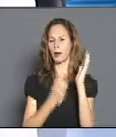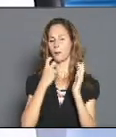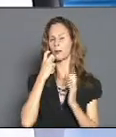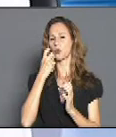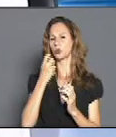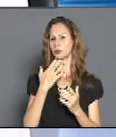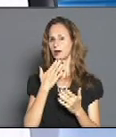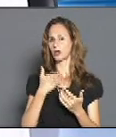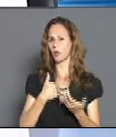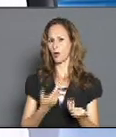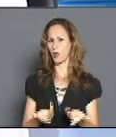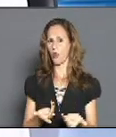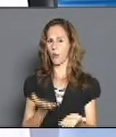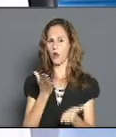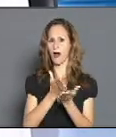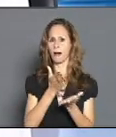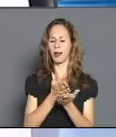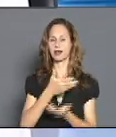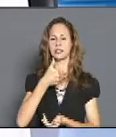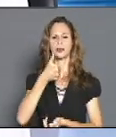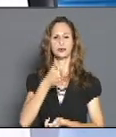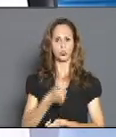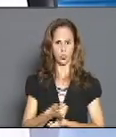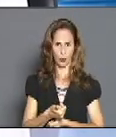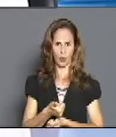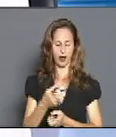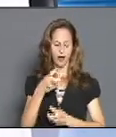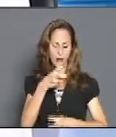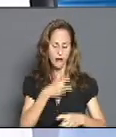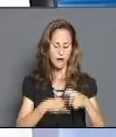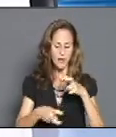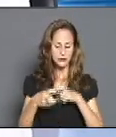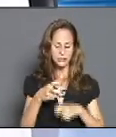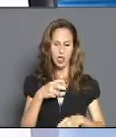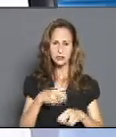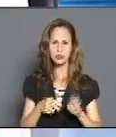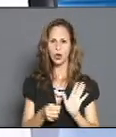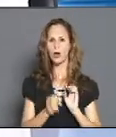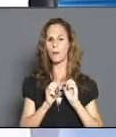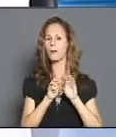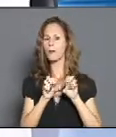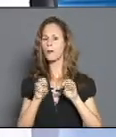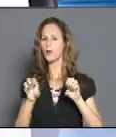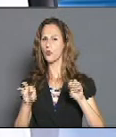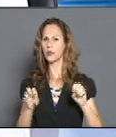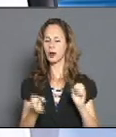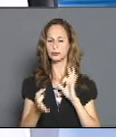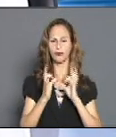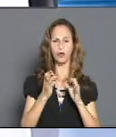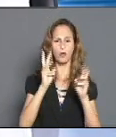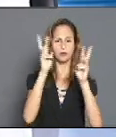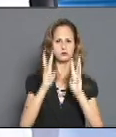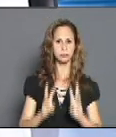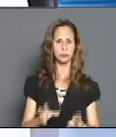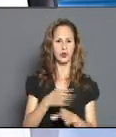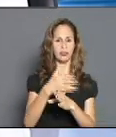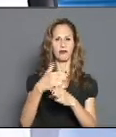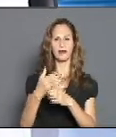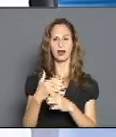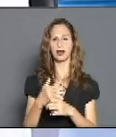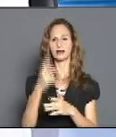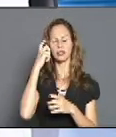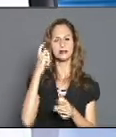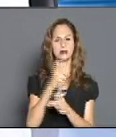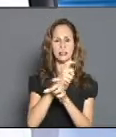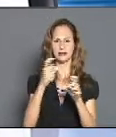la docencia que se brinda, la calidad de la investigación, las publicaciones de artículos científicos que se